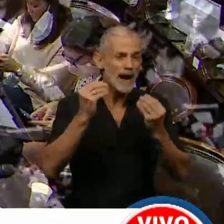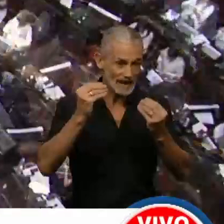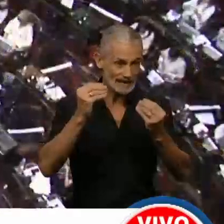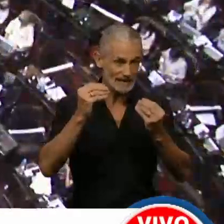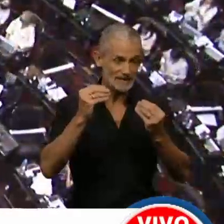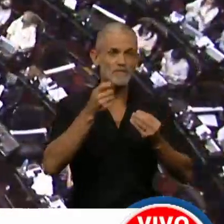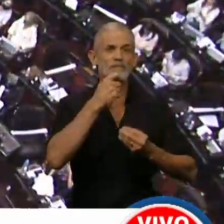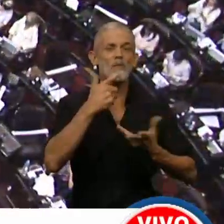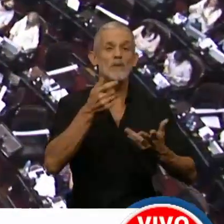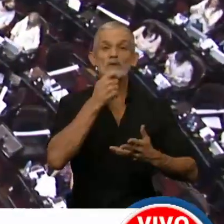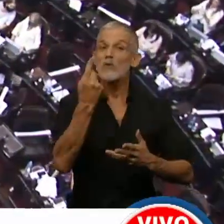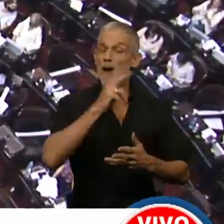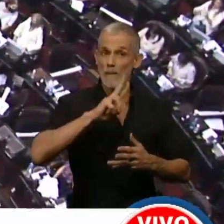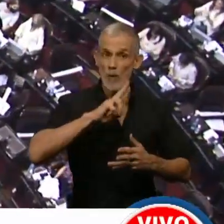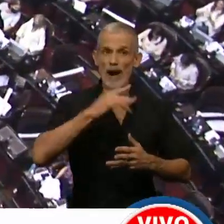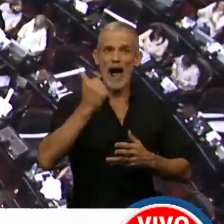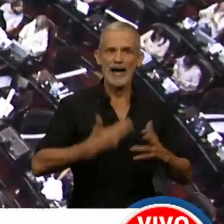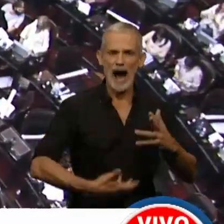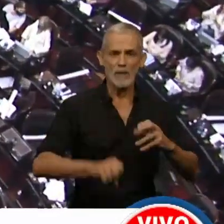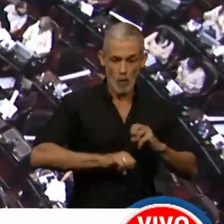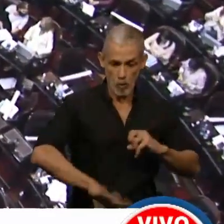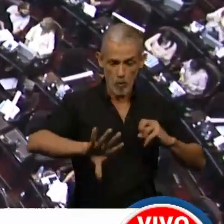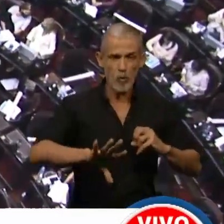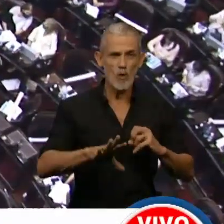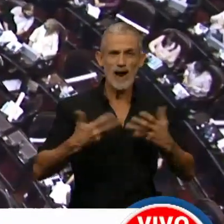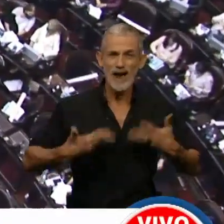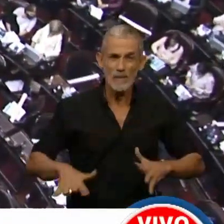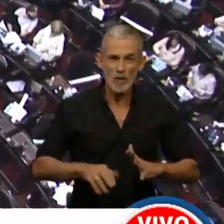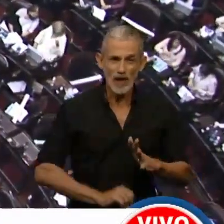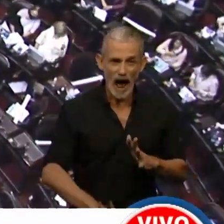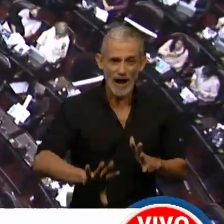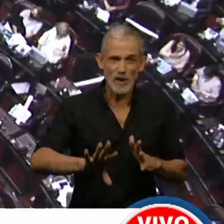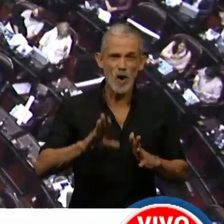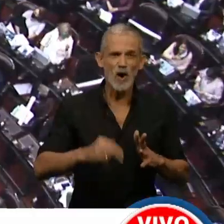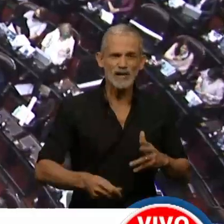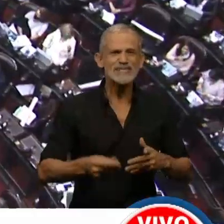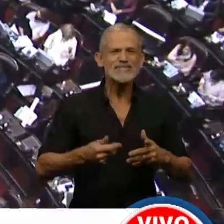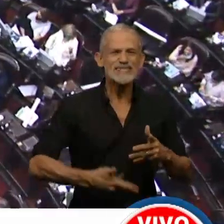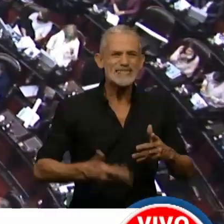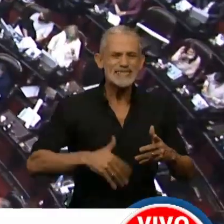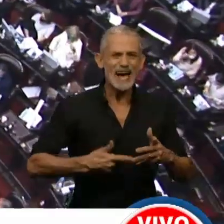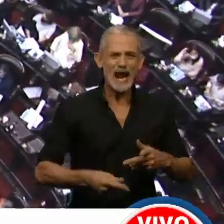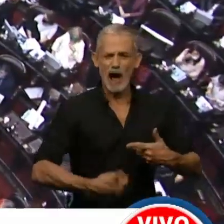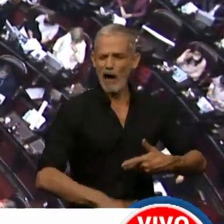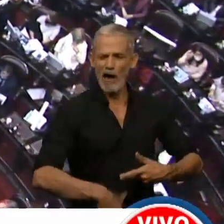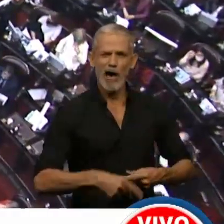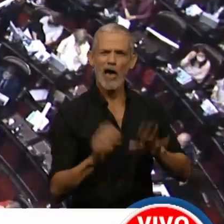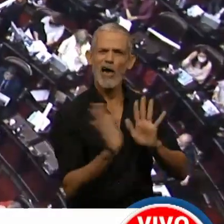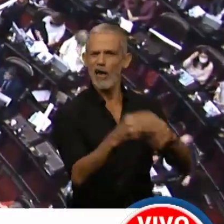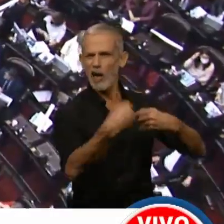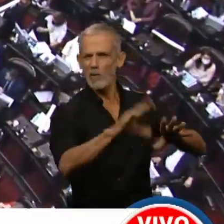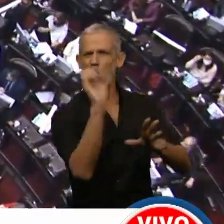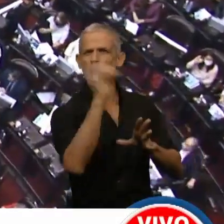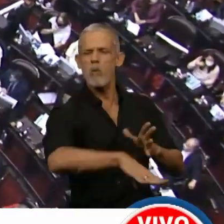sería si una mujer tiene un aborto espontáneo, le hacen un legrado y la dejan tirada en un